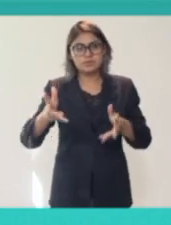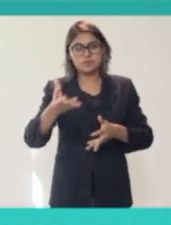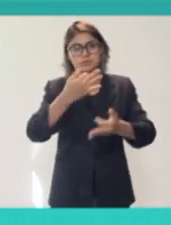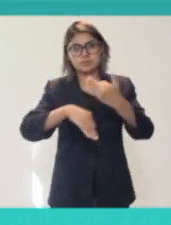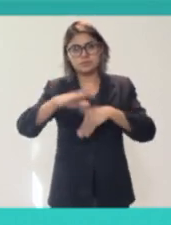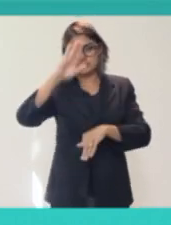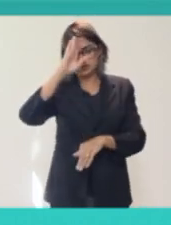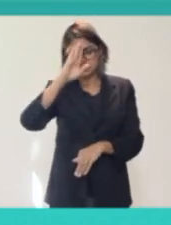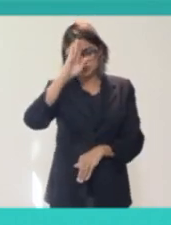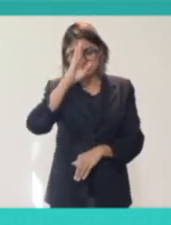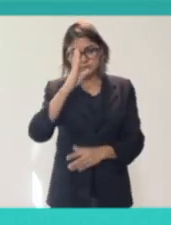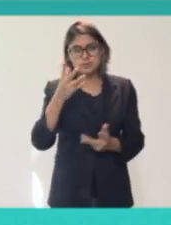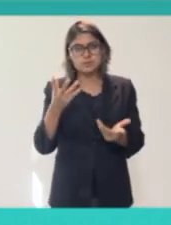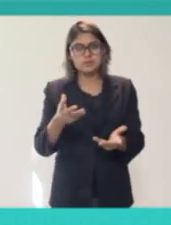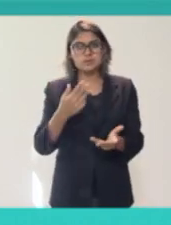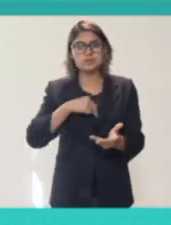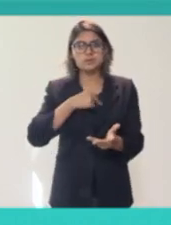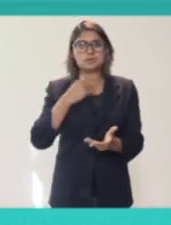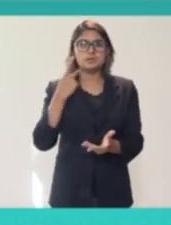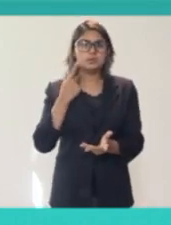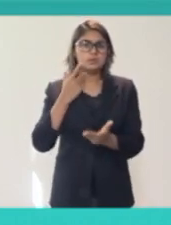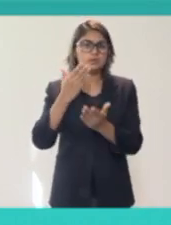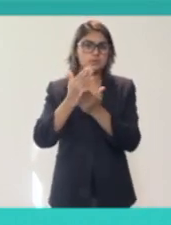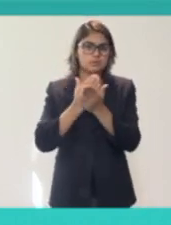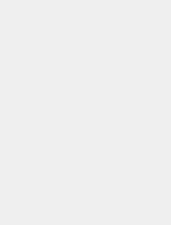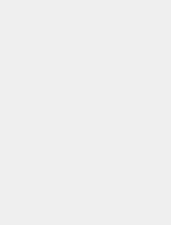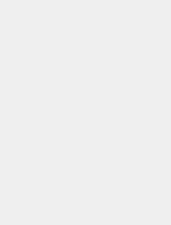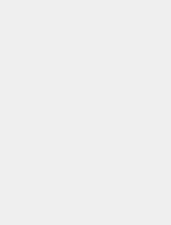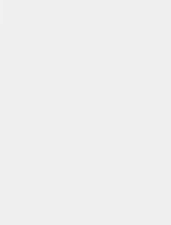en cómo construimos esta política nacional de participación.